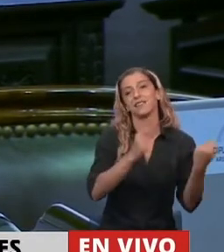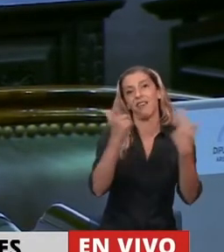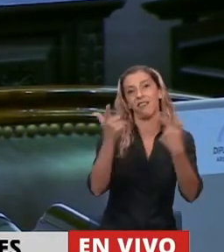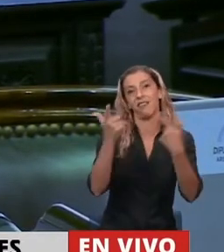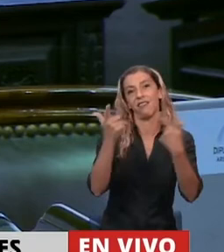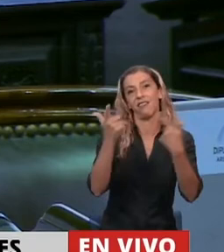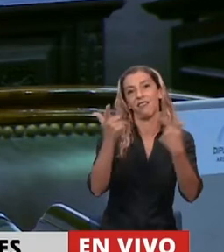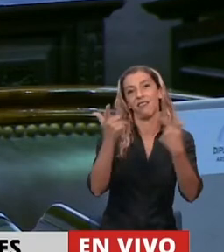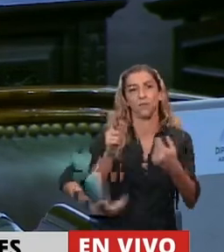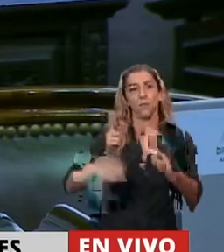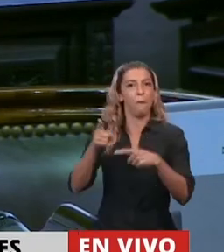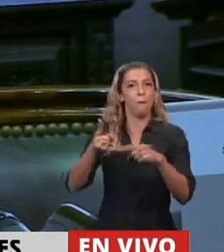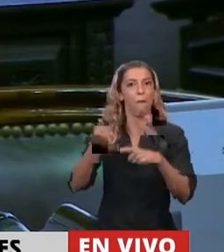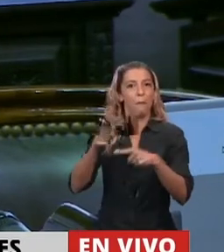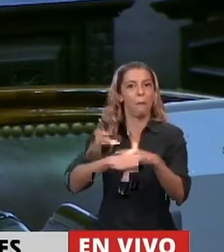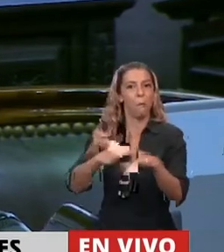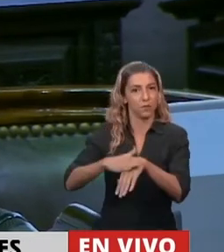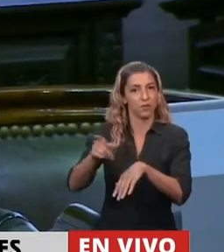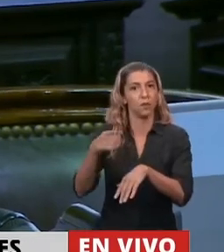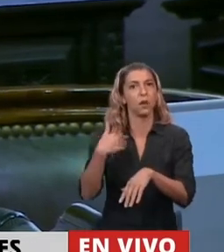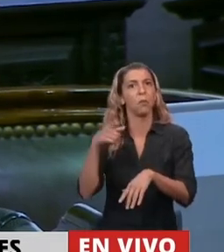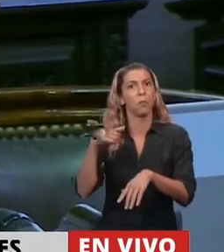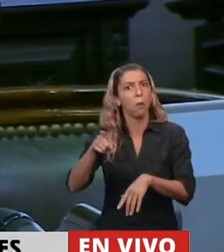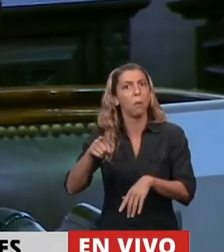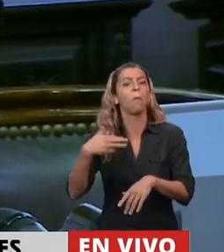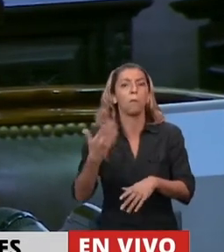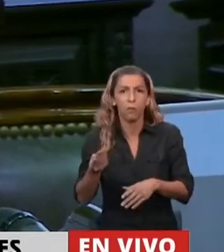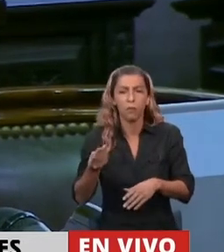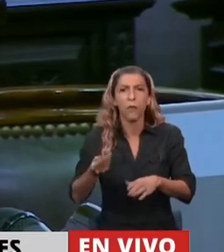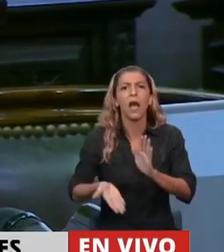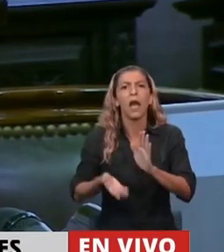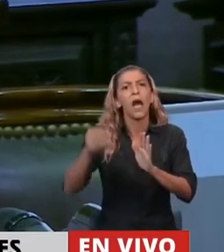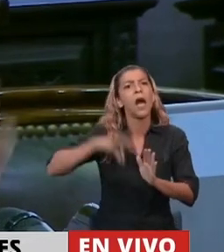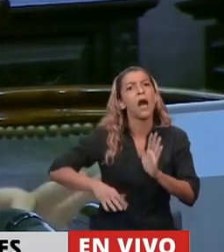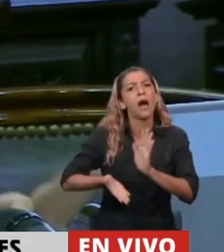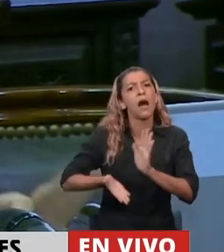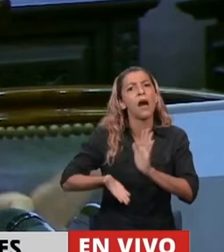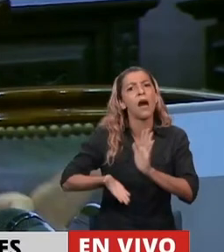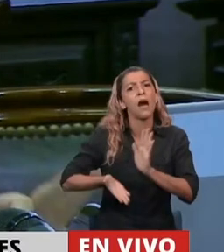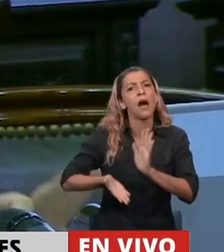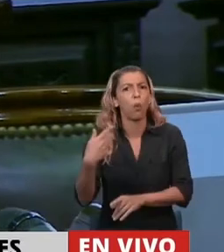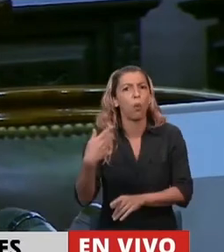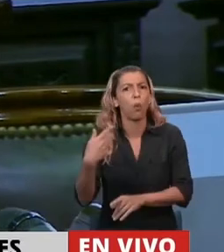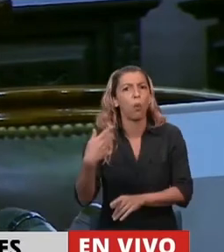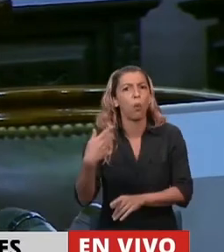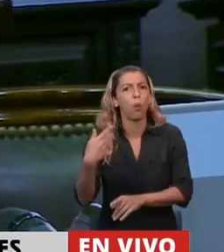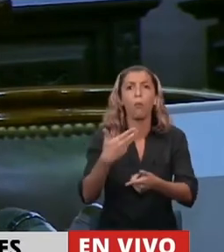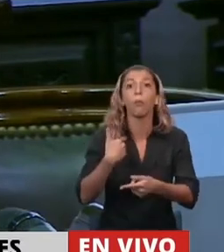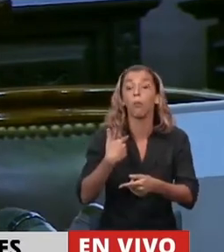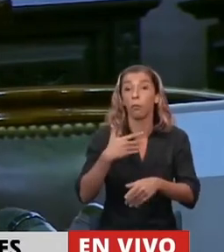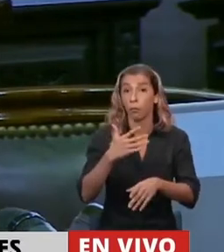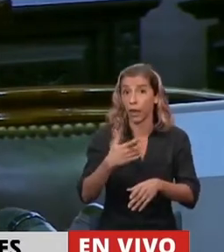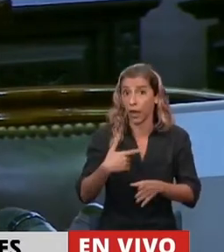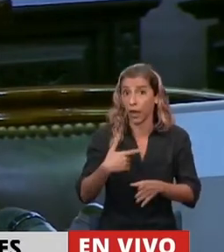anunció, Presidente, un aumento a millones de jubiladas y jubilados inferior al que correspondía a la